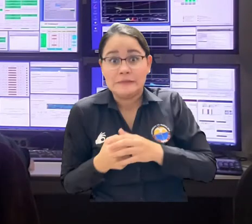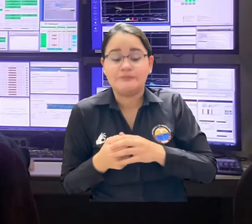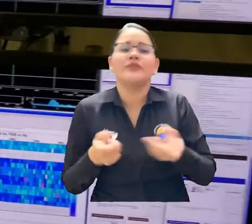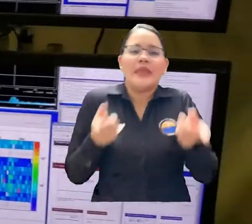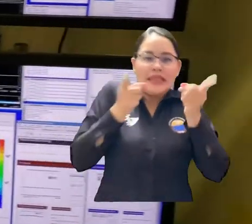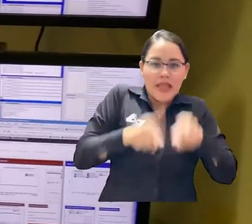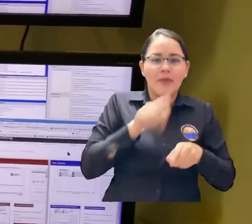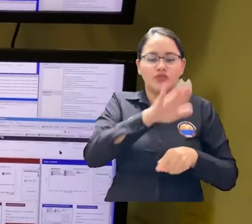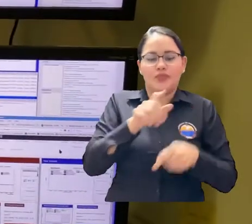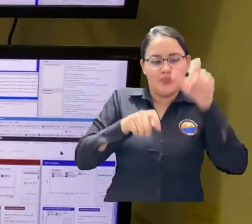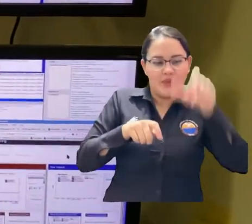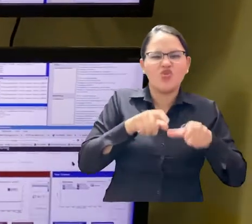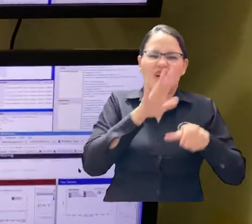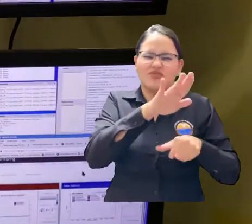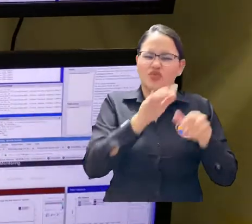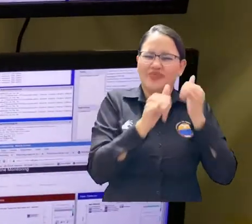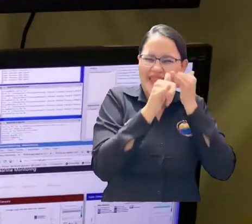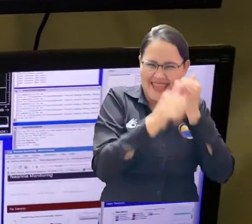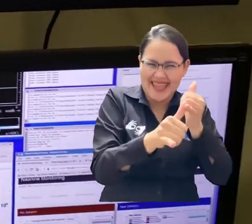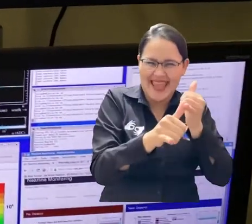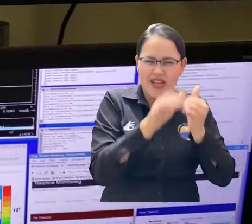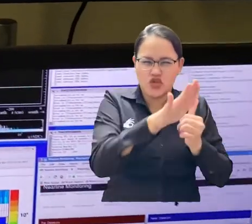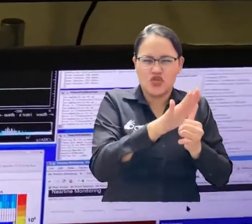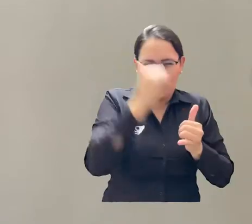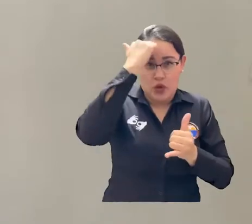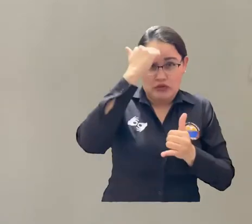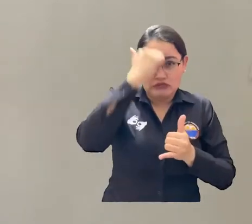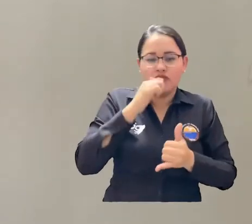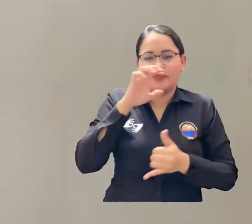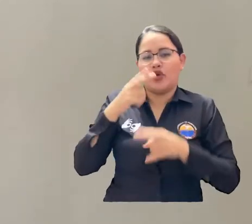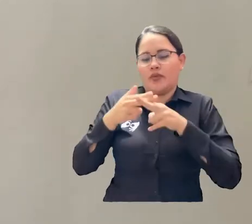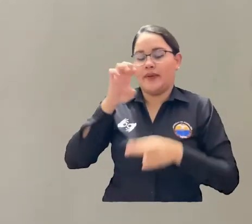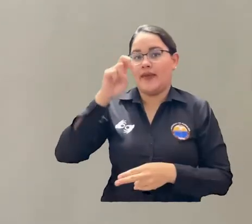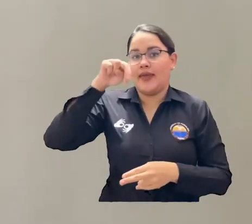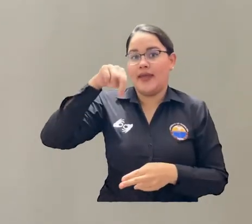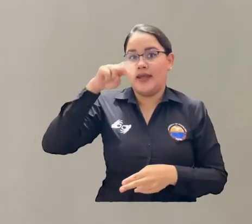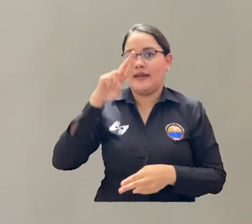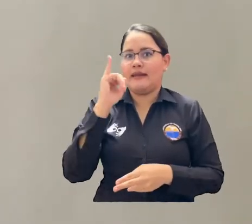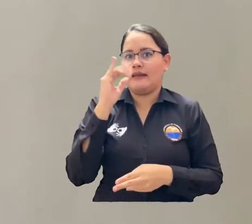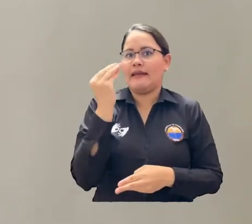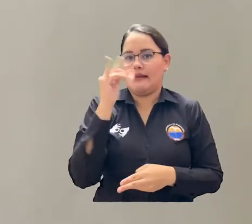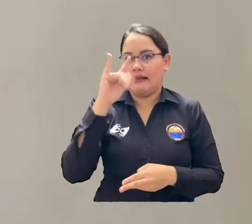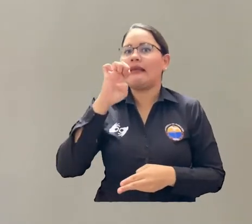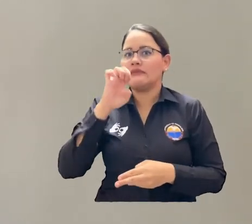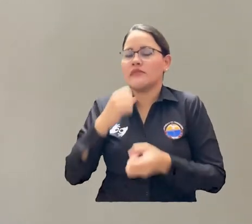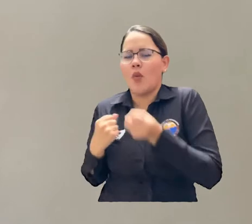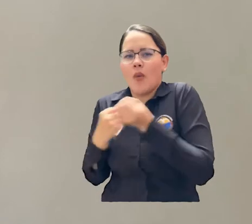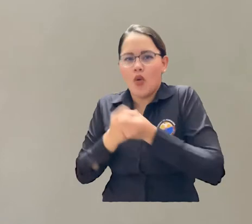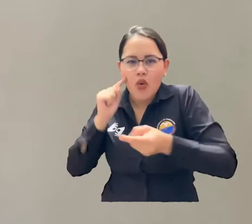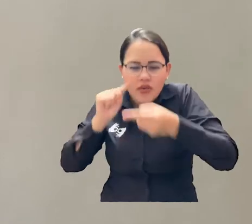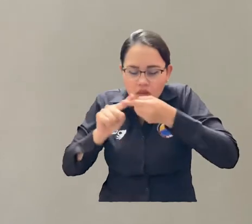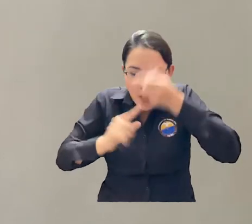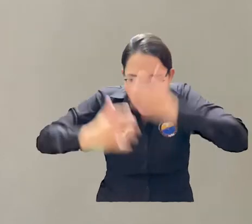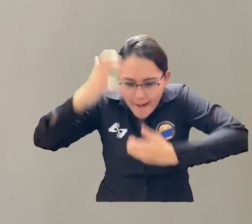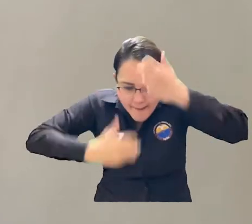Enrique Arrieta Díaz, docente de la Facultad de Ingeniería. También hemos hecho estudios con supernovas a través de los